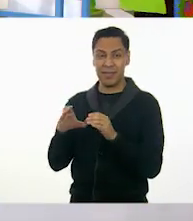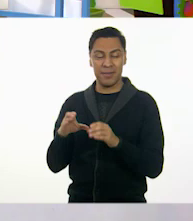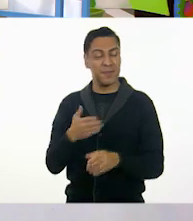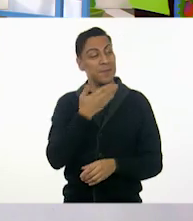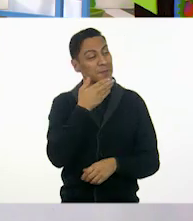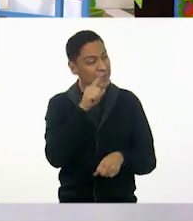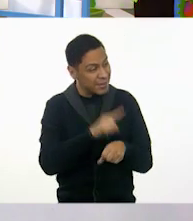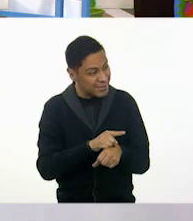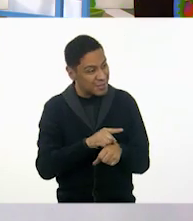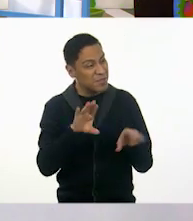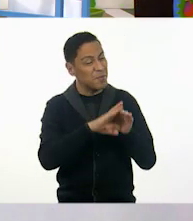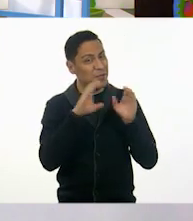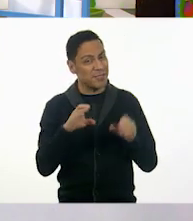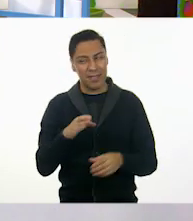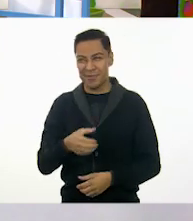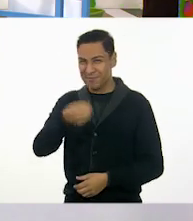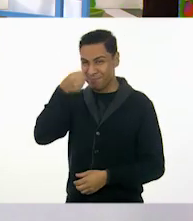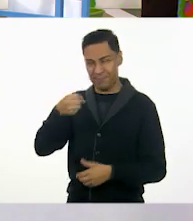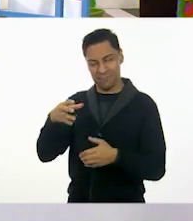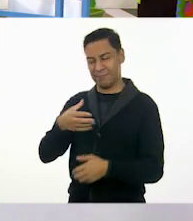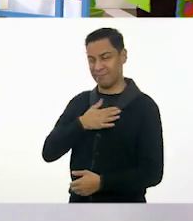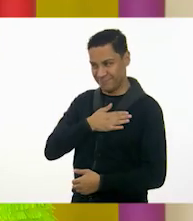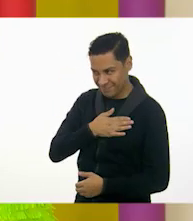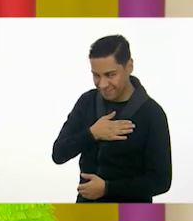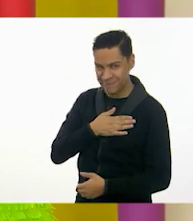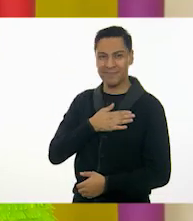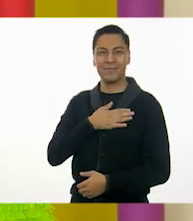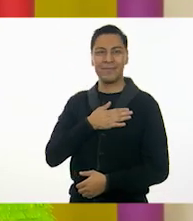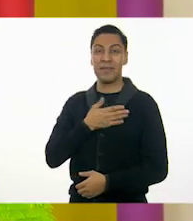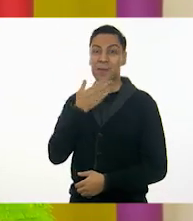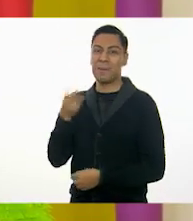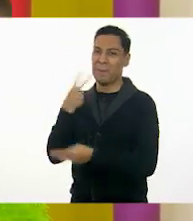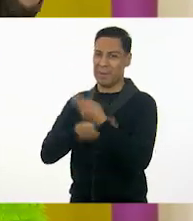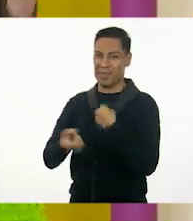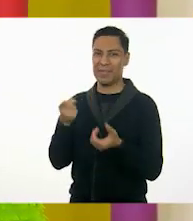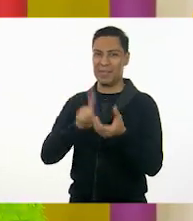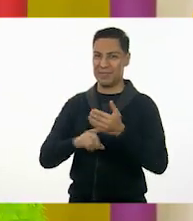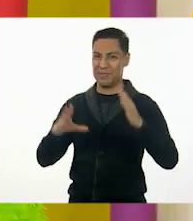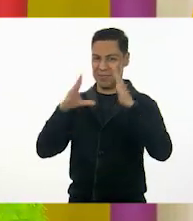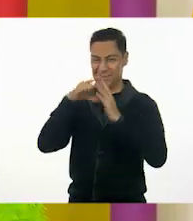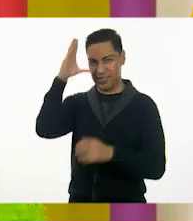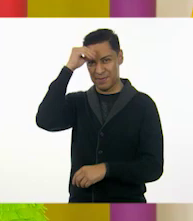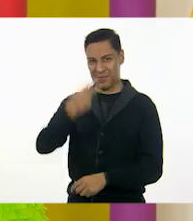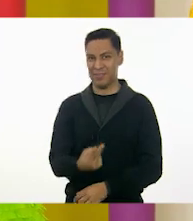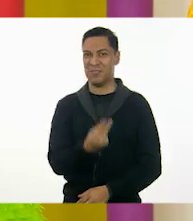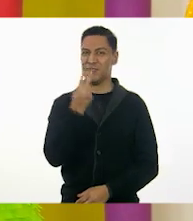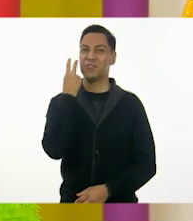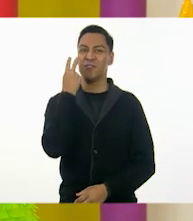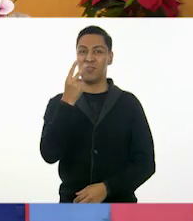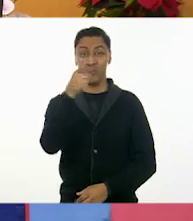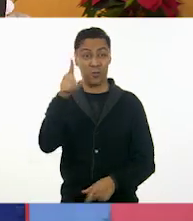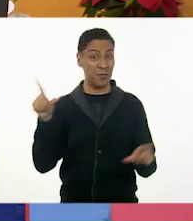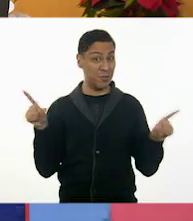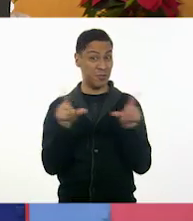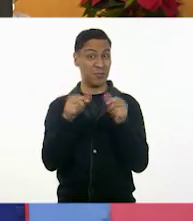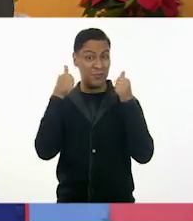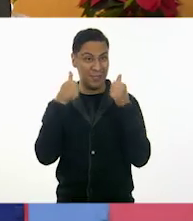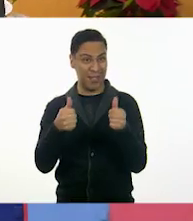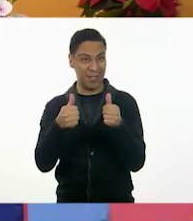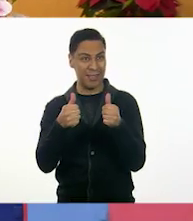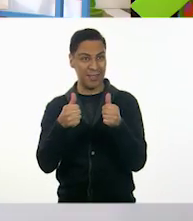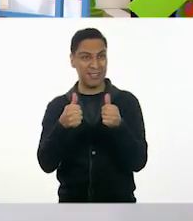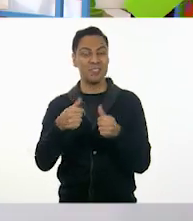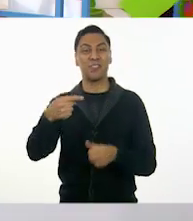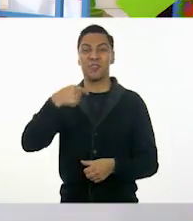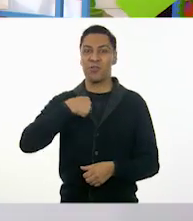Muy contento. Saludo a la distancia y de corazón. Bienvenida a Aprende en Casa 2. Ya estamos todos listos en casa, las niñas y los niños,